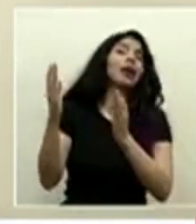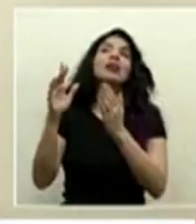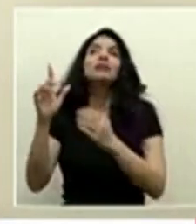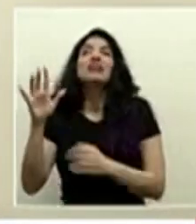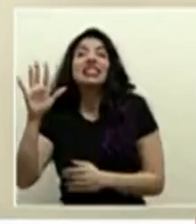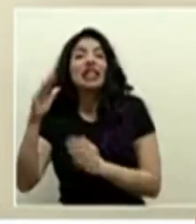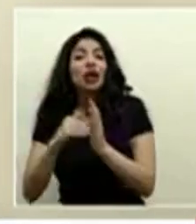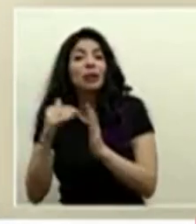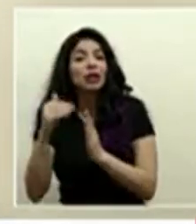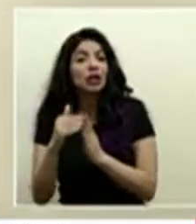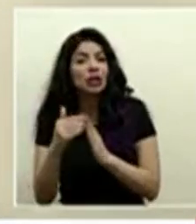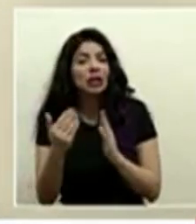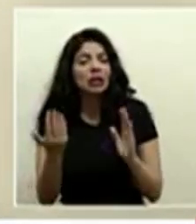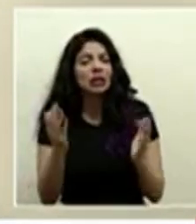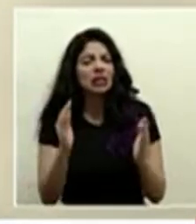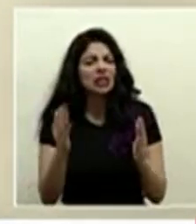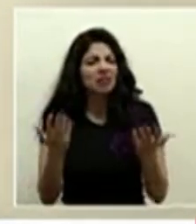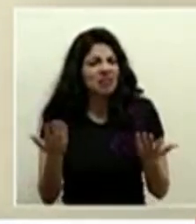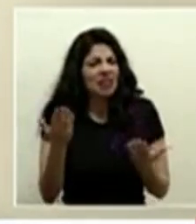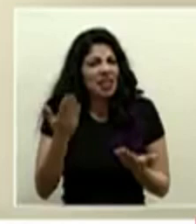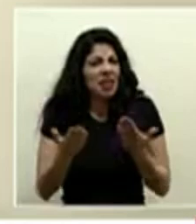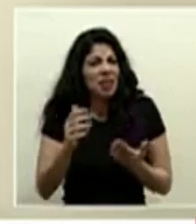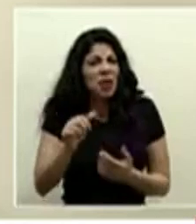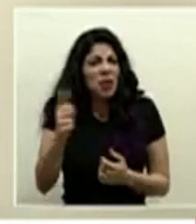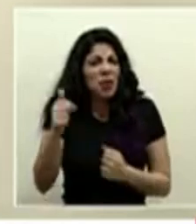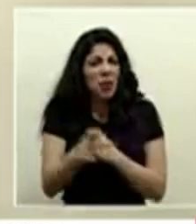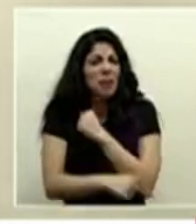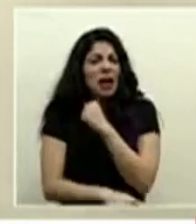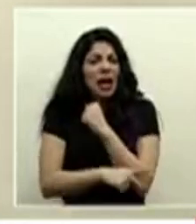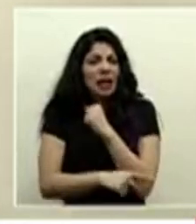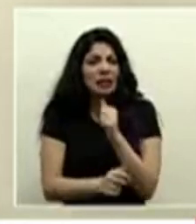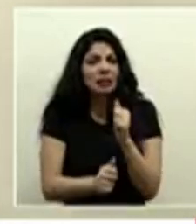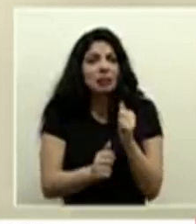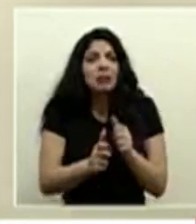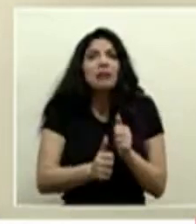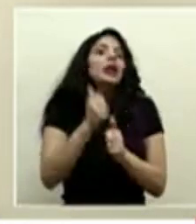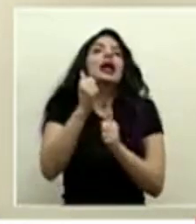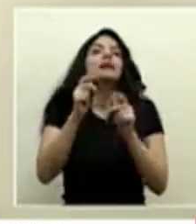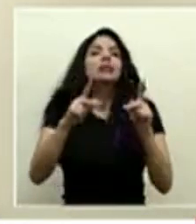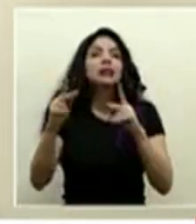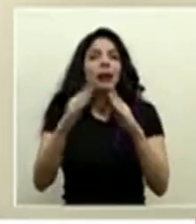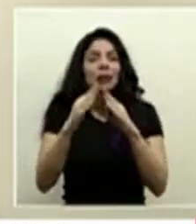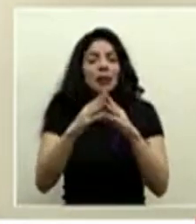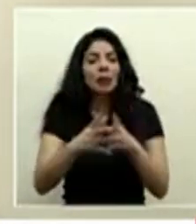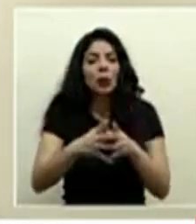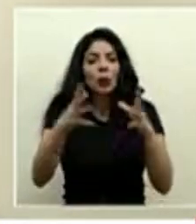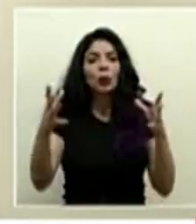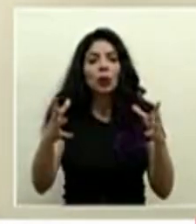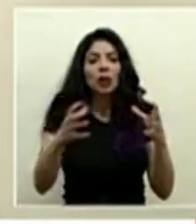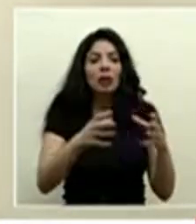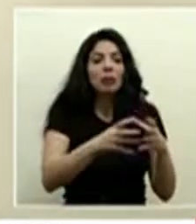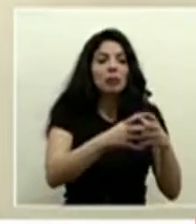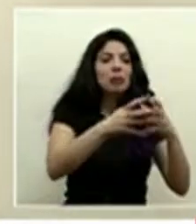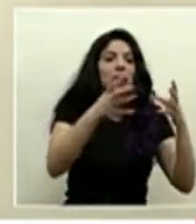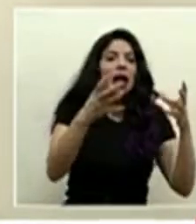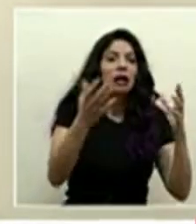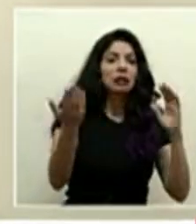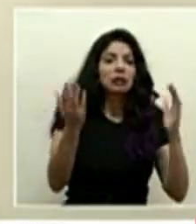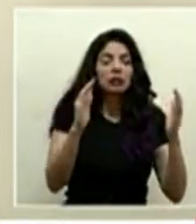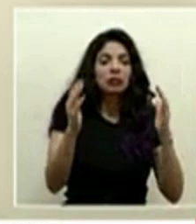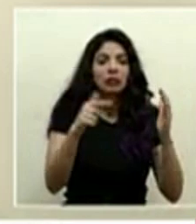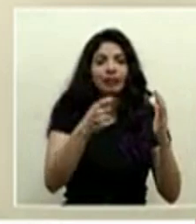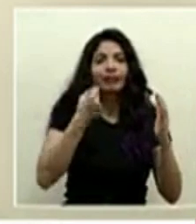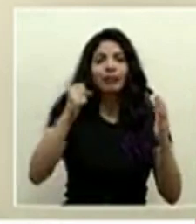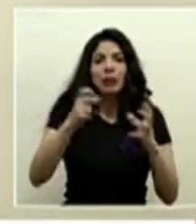5 millones en otras posiblemente con mucho más población pero que ha sido mayor cantidad o la proporción ha sido mayor